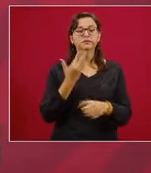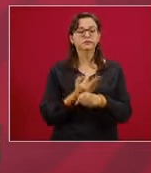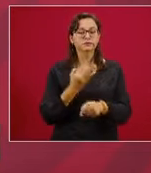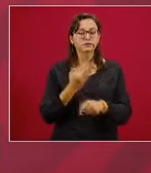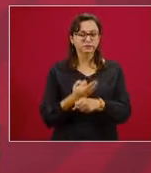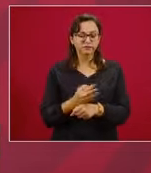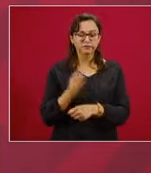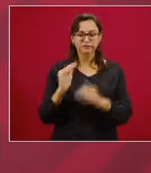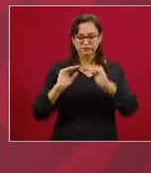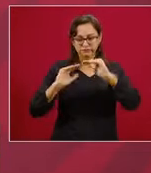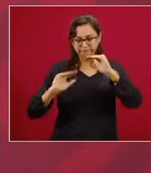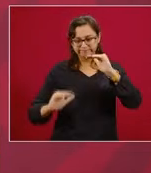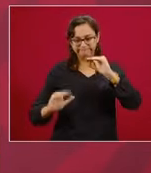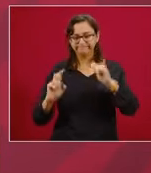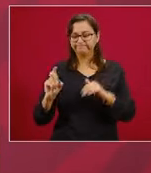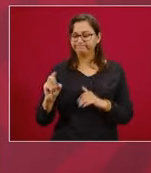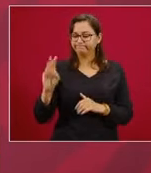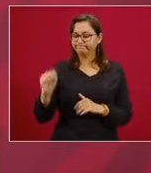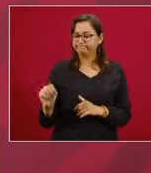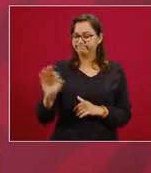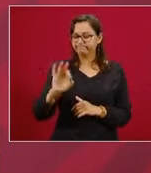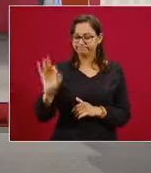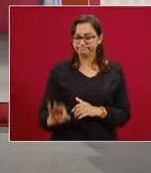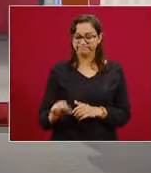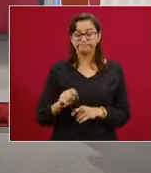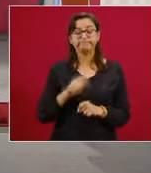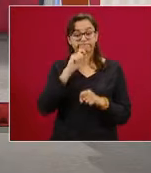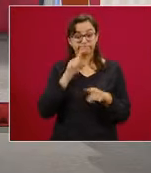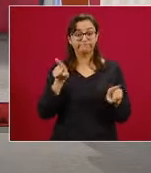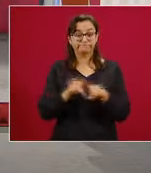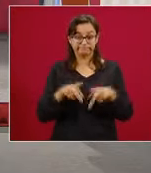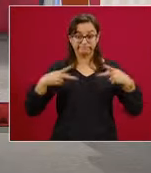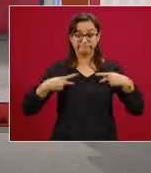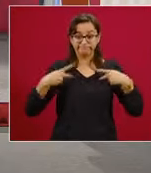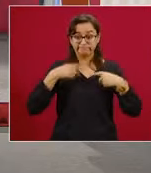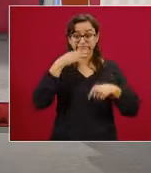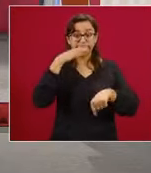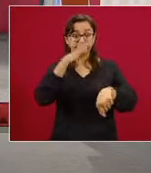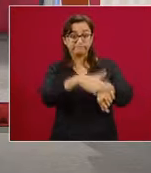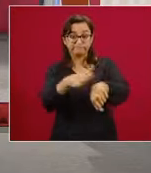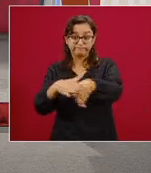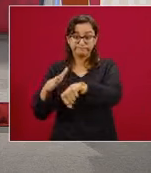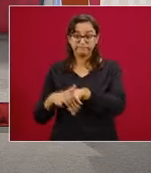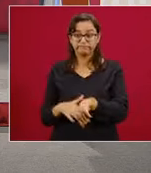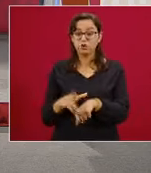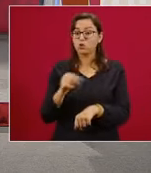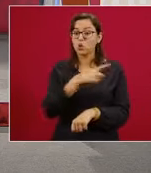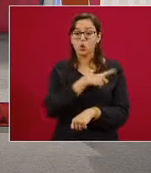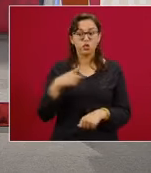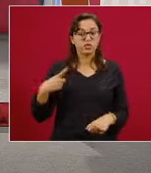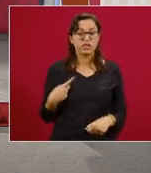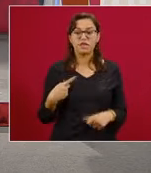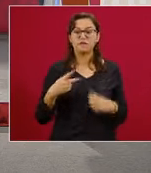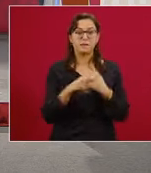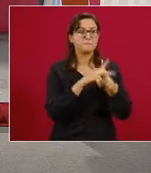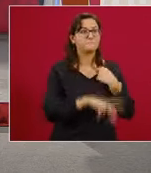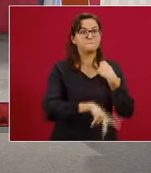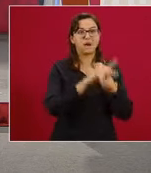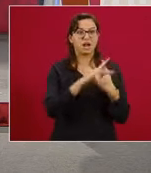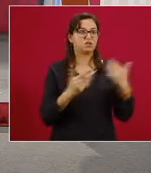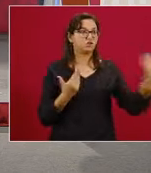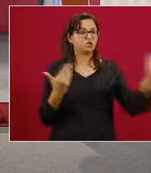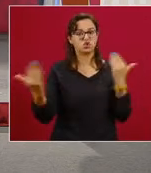39 por ciento. Aquí también le advertimos a la población no intentar hacer comparaciones entre países porque